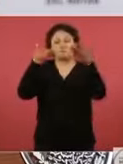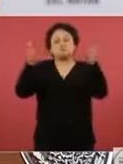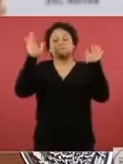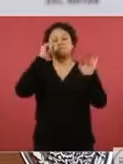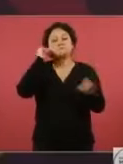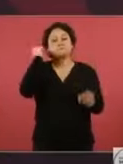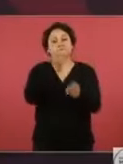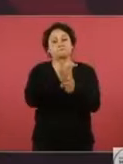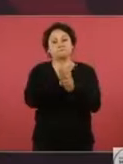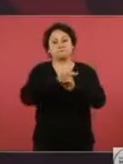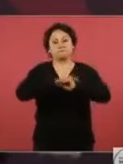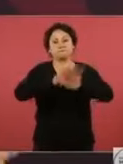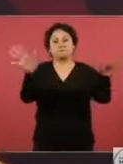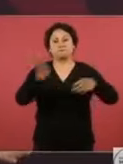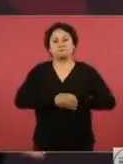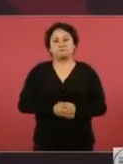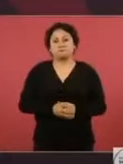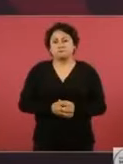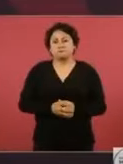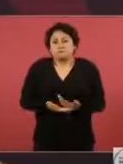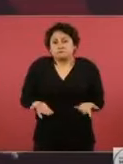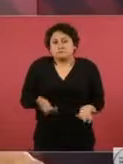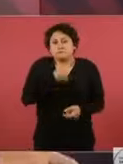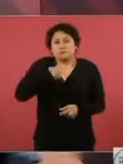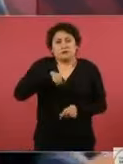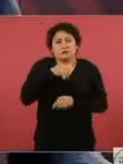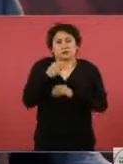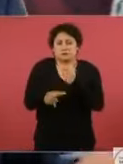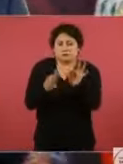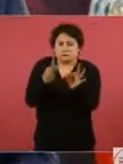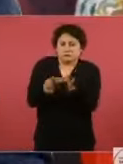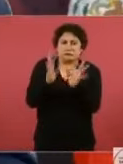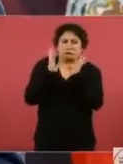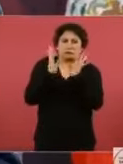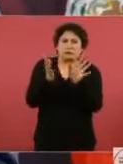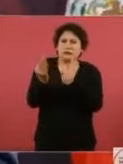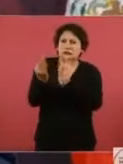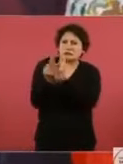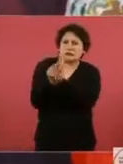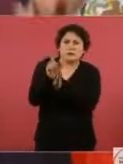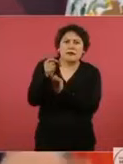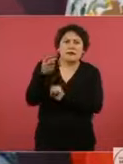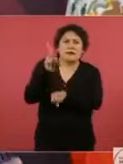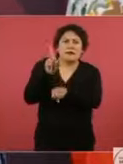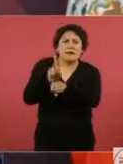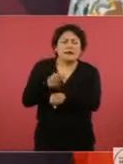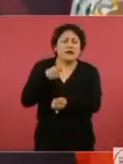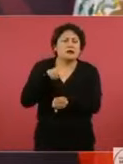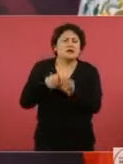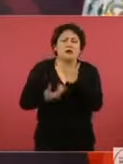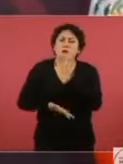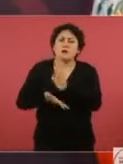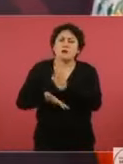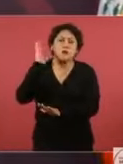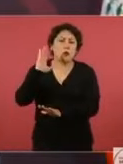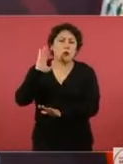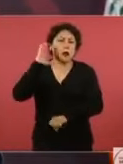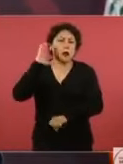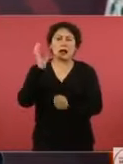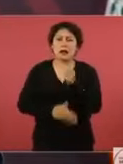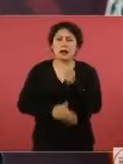Yo ya me voy en poco más de 20 días y me voy con mi conciencia tranquila,